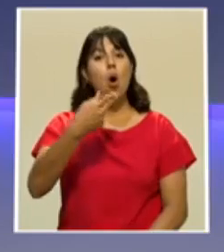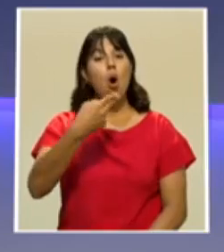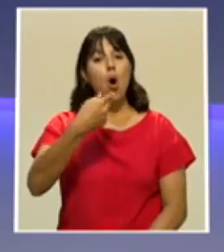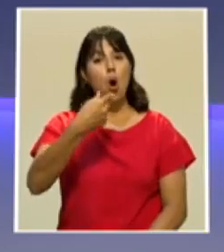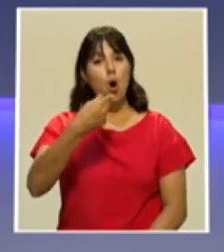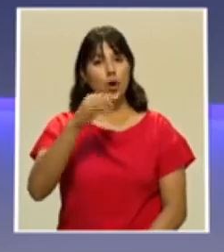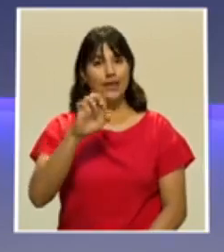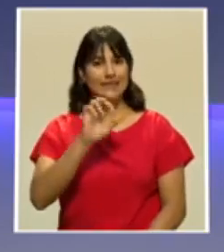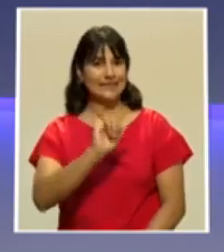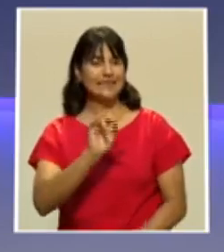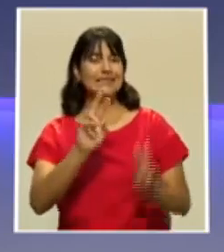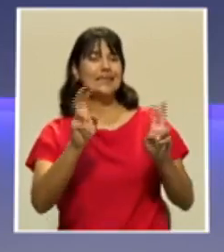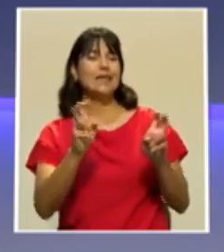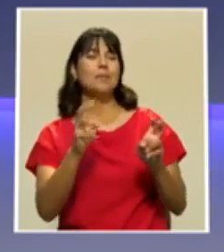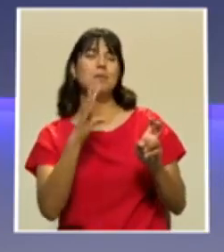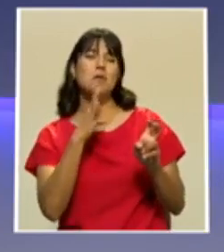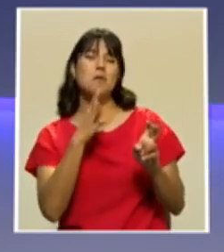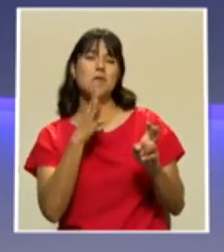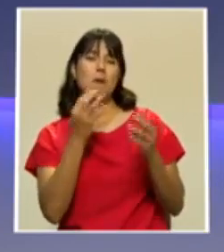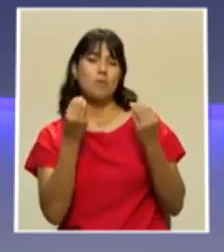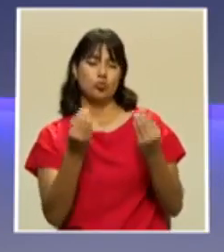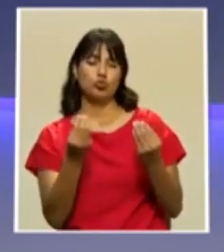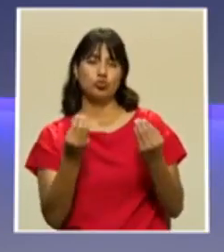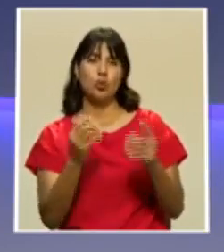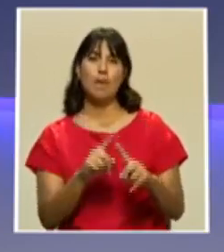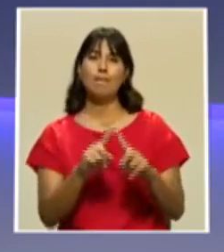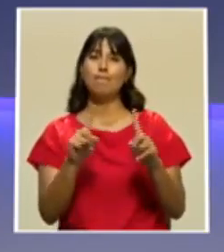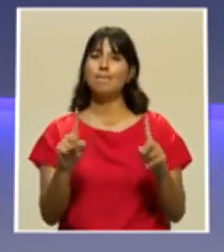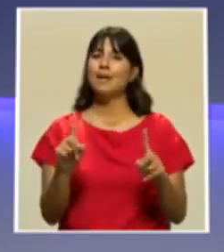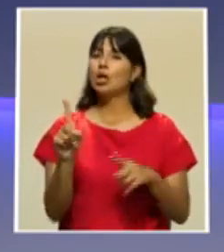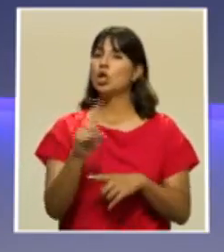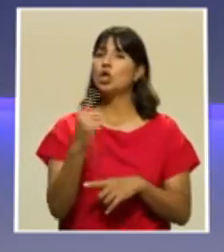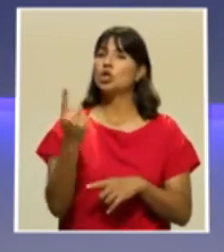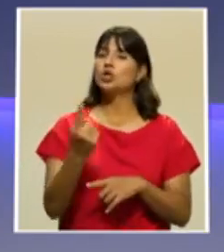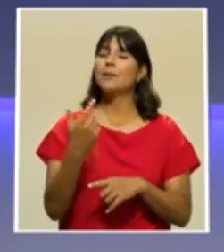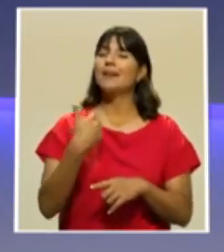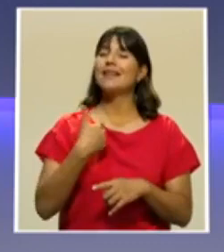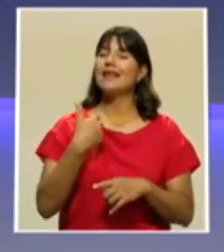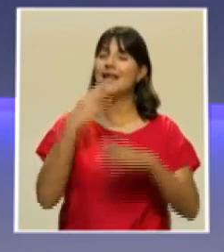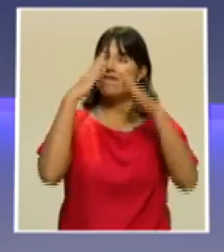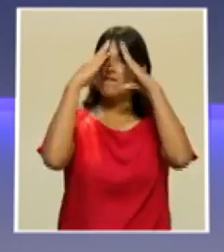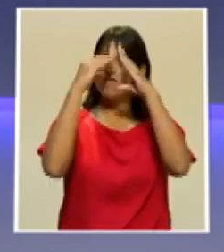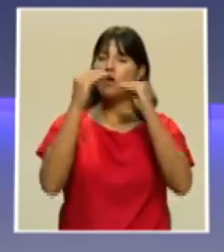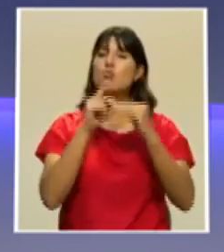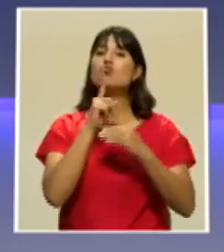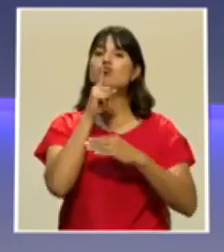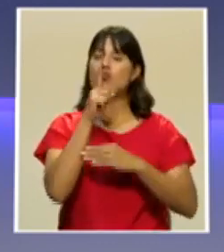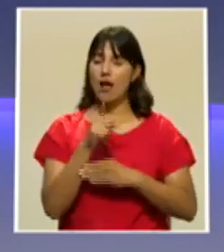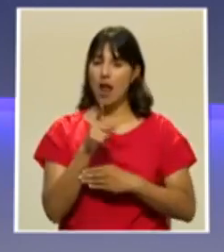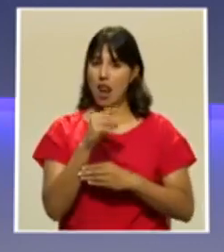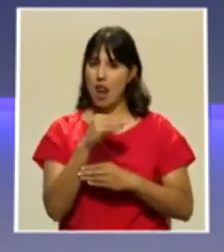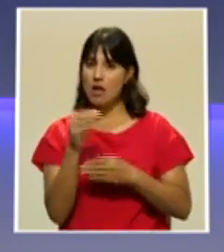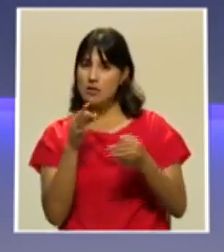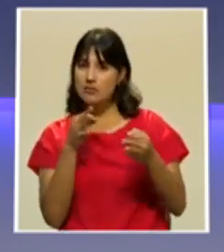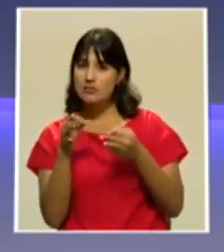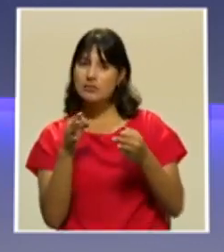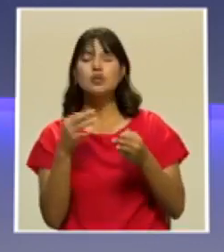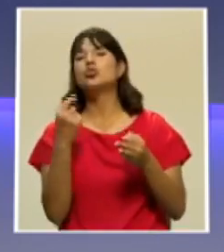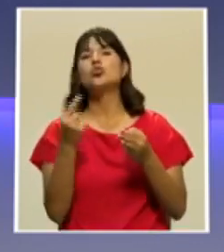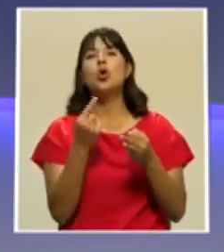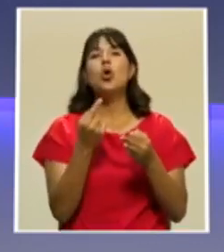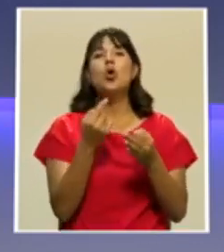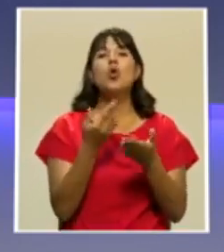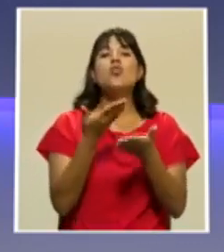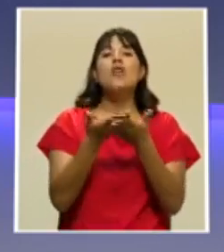mucho y no siempre con información veraz y contextualizada. Se han dado pedacitos de información.